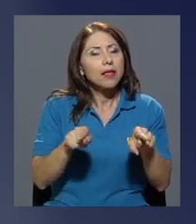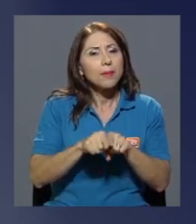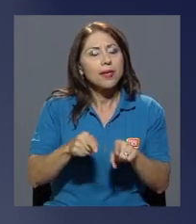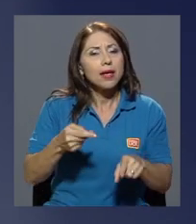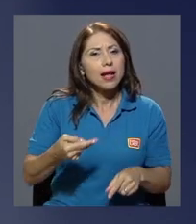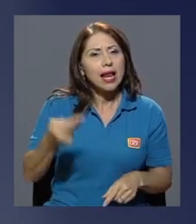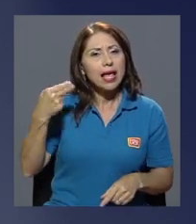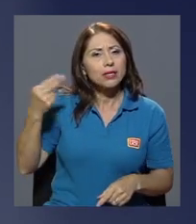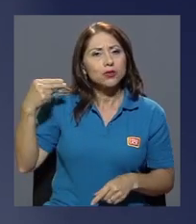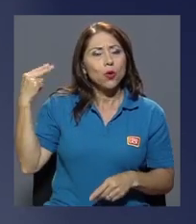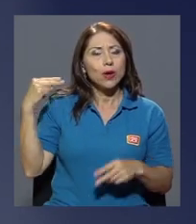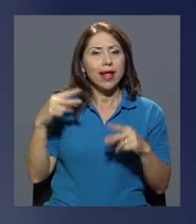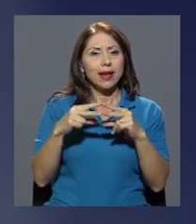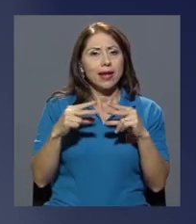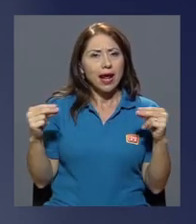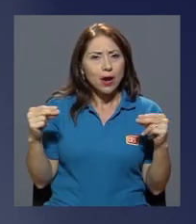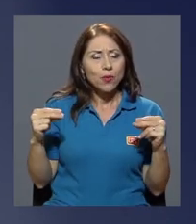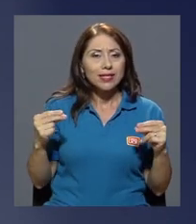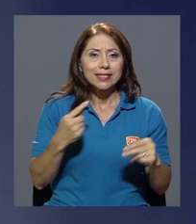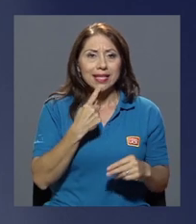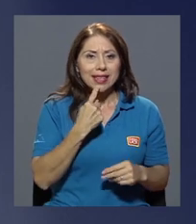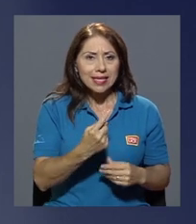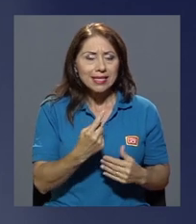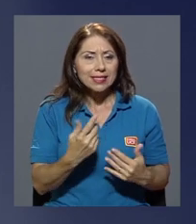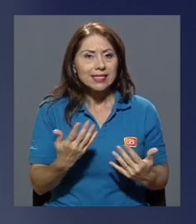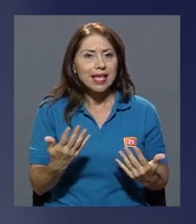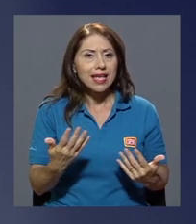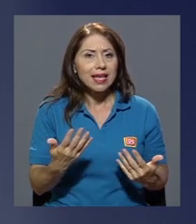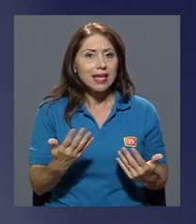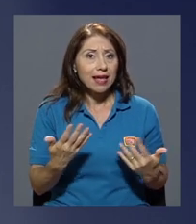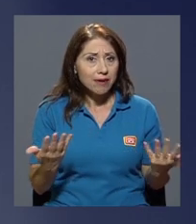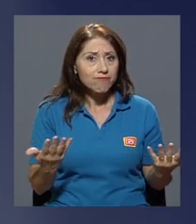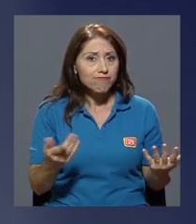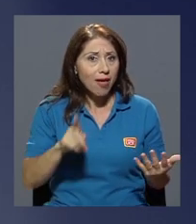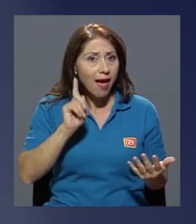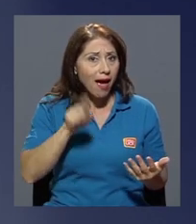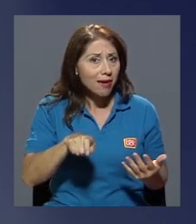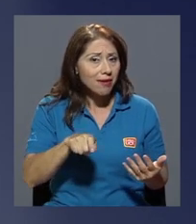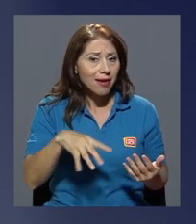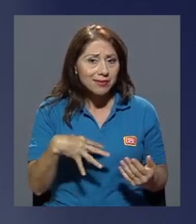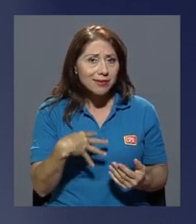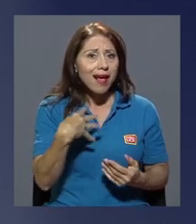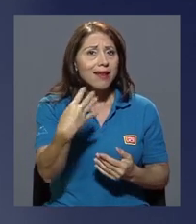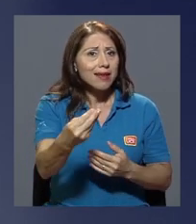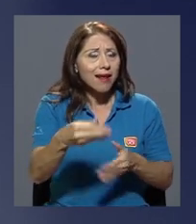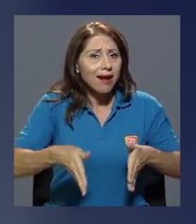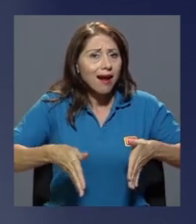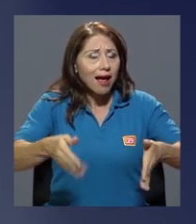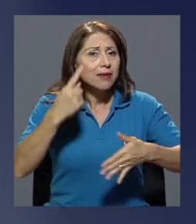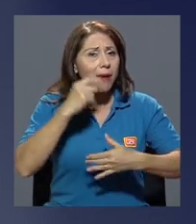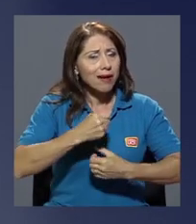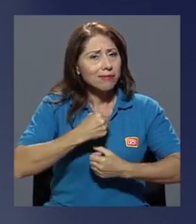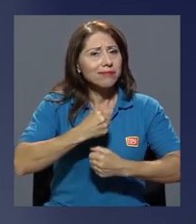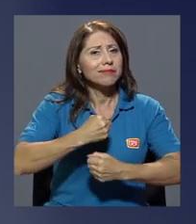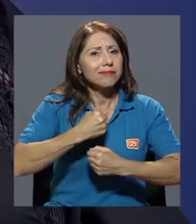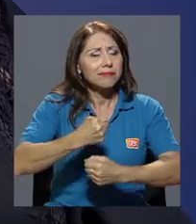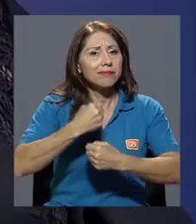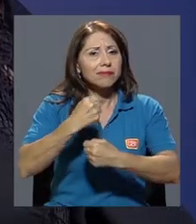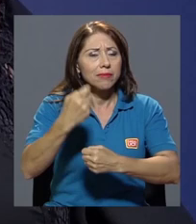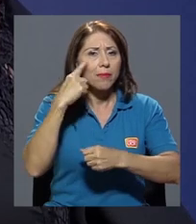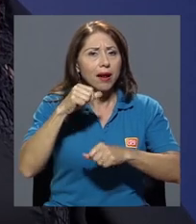nicaragüense dice que hay que salir a la calle a luchar sus derechos?